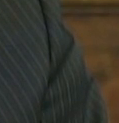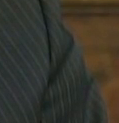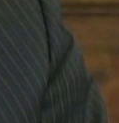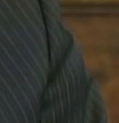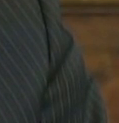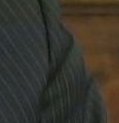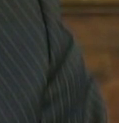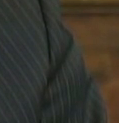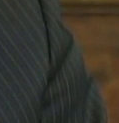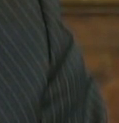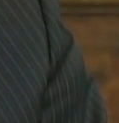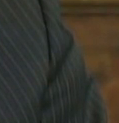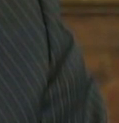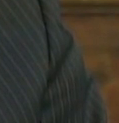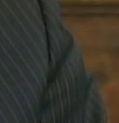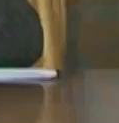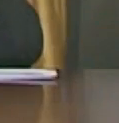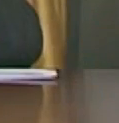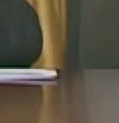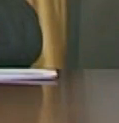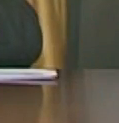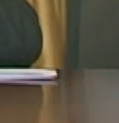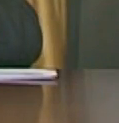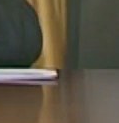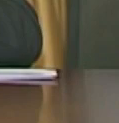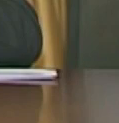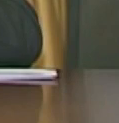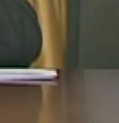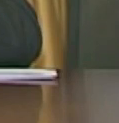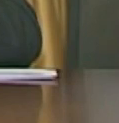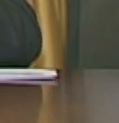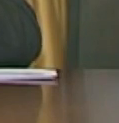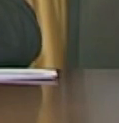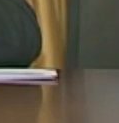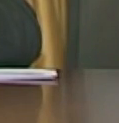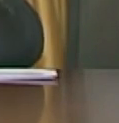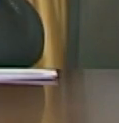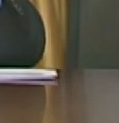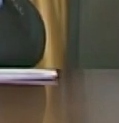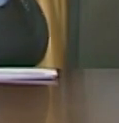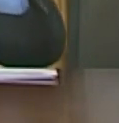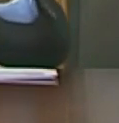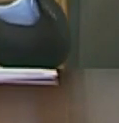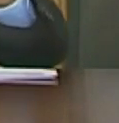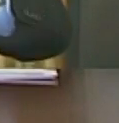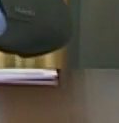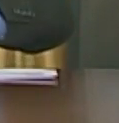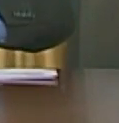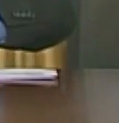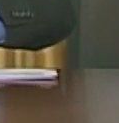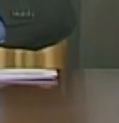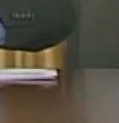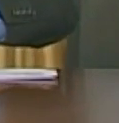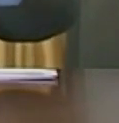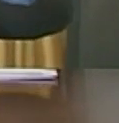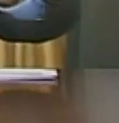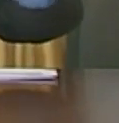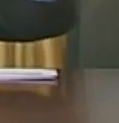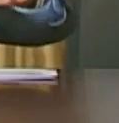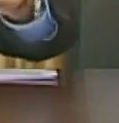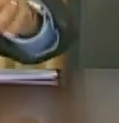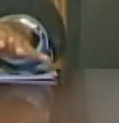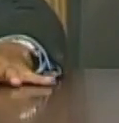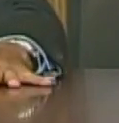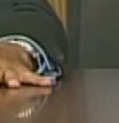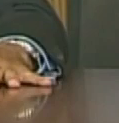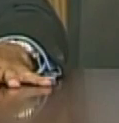supervisar con su equipo los 100 proyectos todos los días y asumir las nuevas tareas que surgen siempre porque de repente hay una lluvia